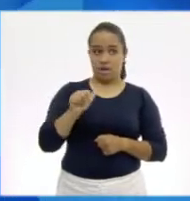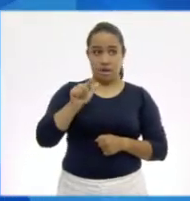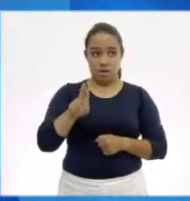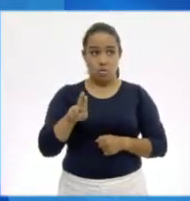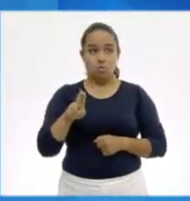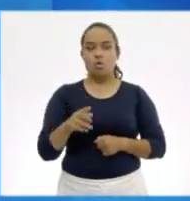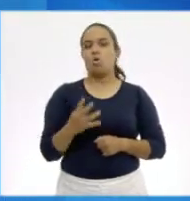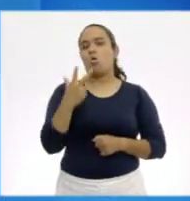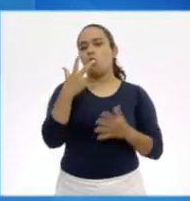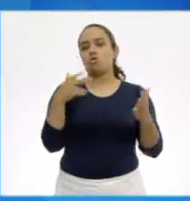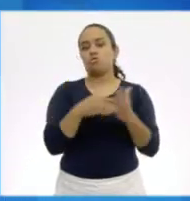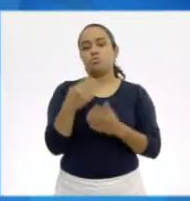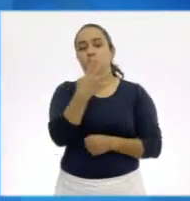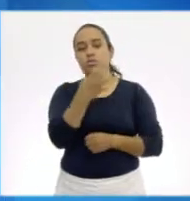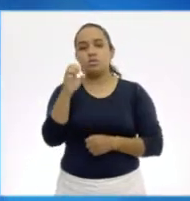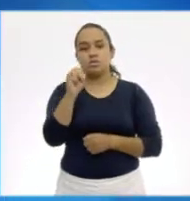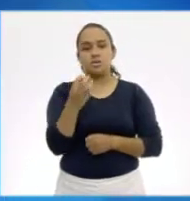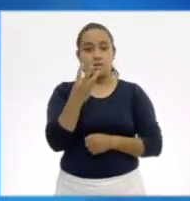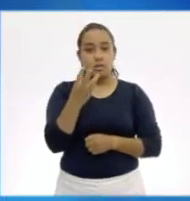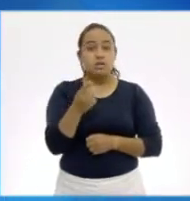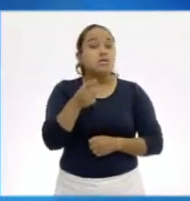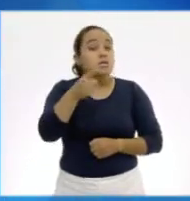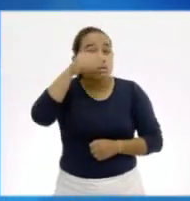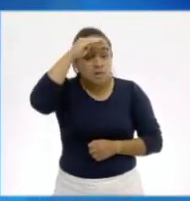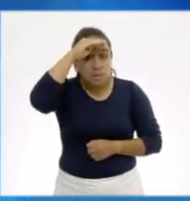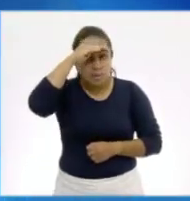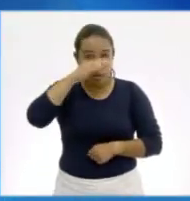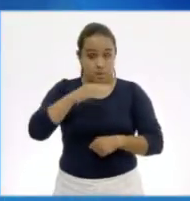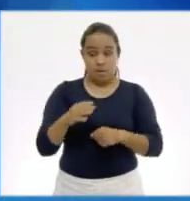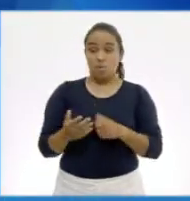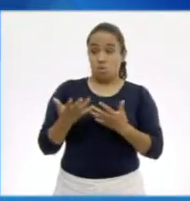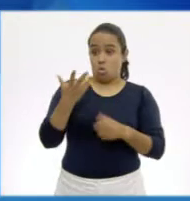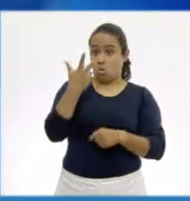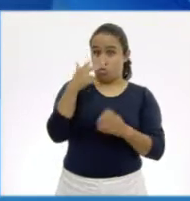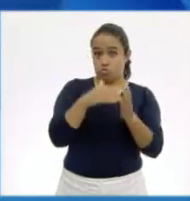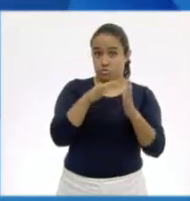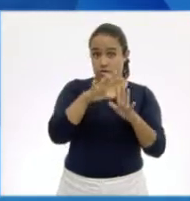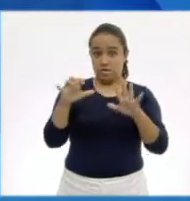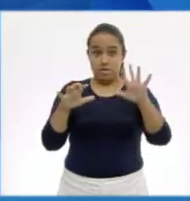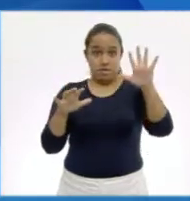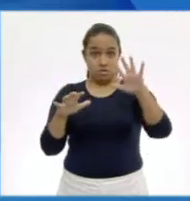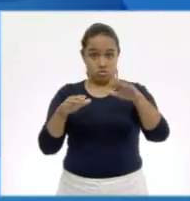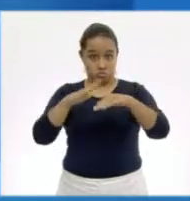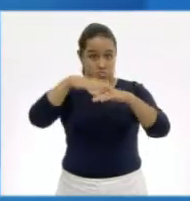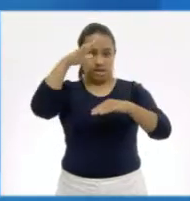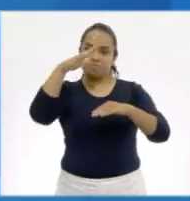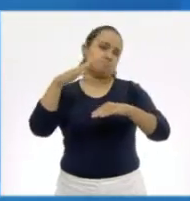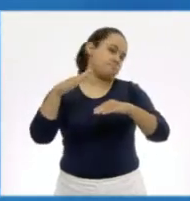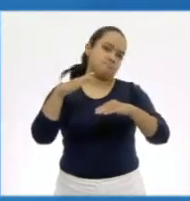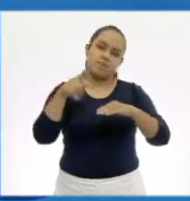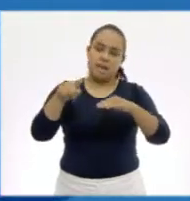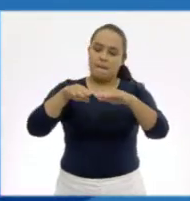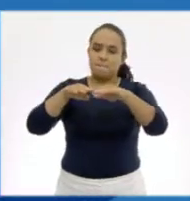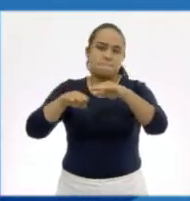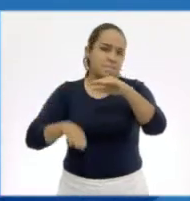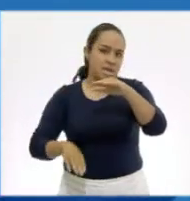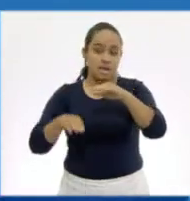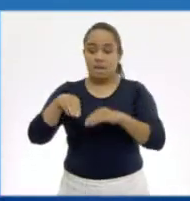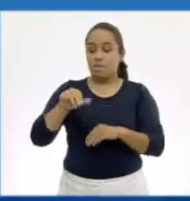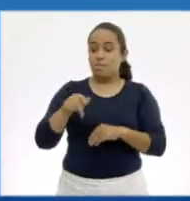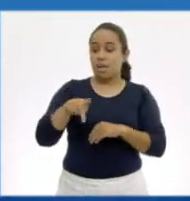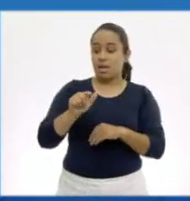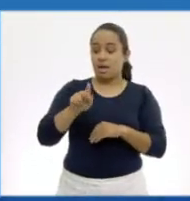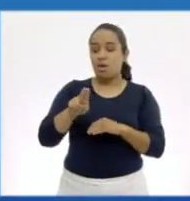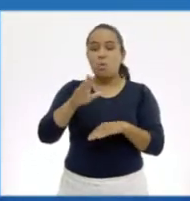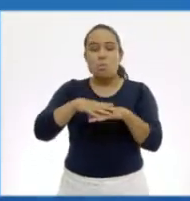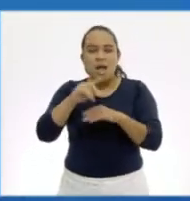Ocho mil cuatrocientos sesenta y tres. ¿Tú qué dices? ¿Es mayor que ocho mil quinientos? ¿Es mayor? No. No. No. Macalú es